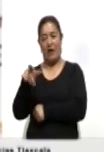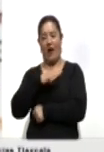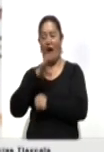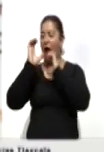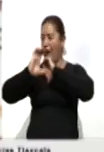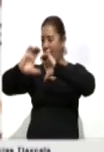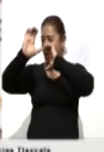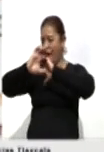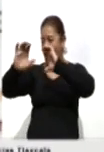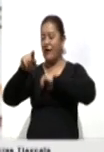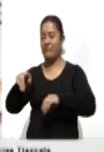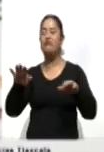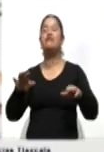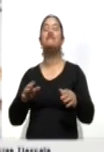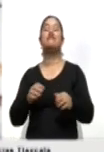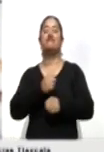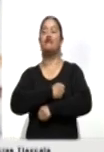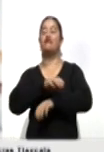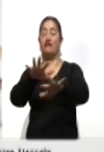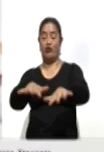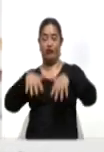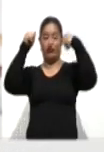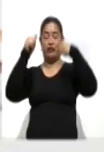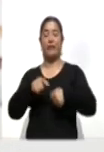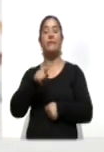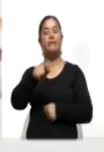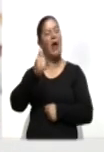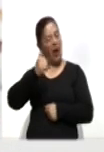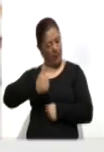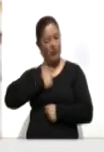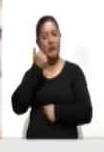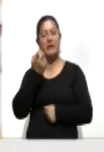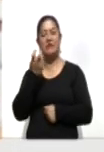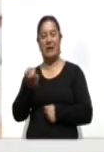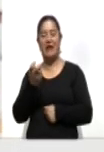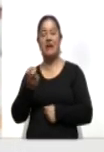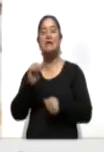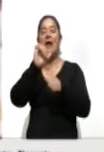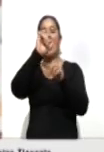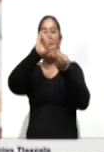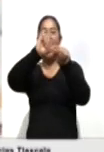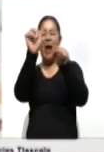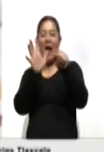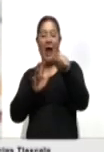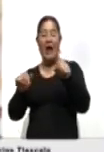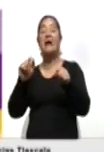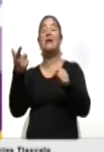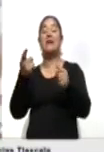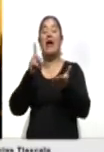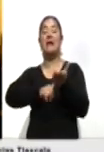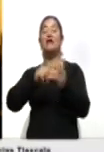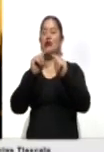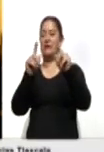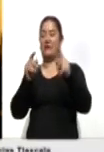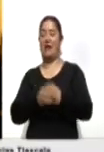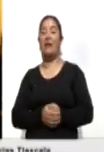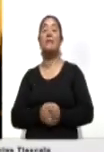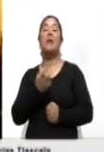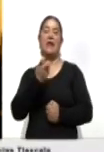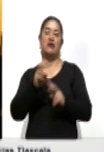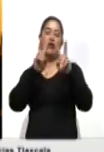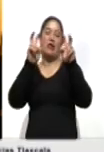canto. No se pierda estas expresiones del arte hecho en Tlaxcala. Estas fueron las recomendaciones en materia